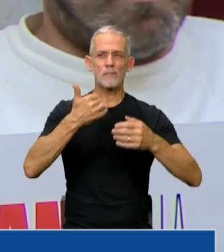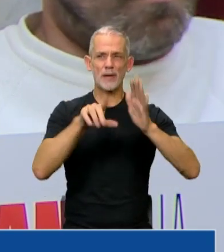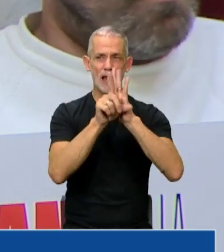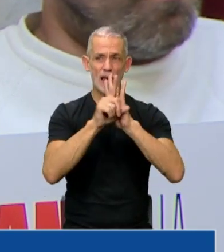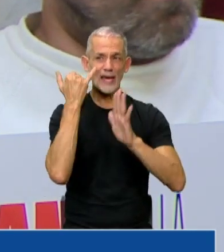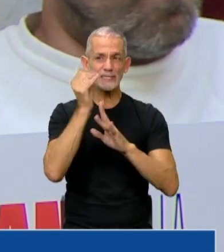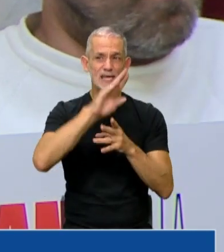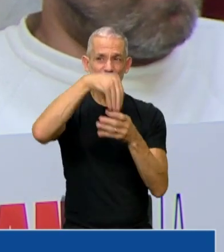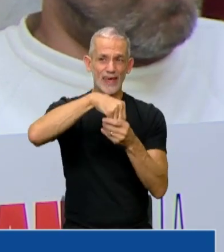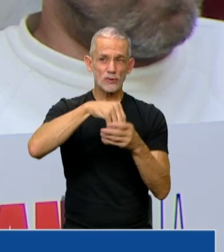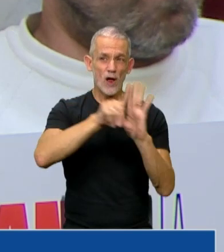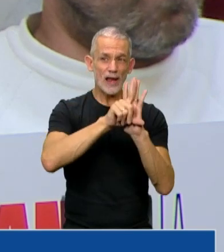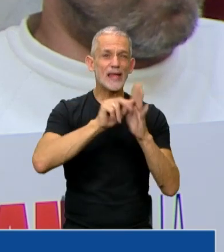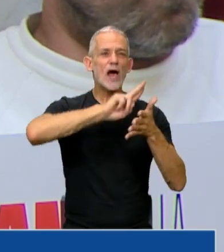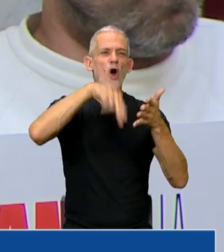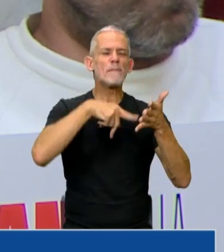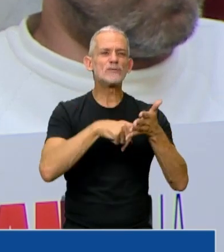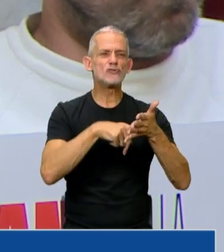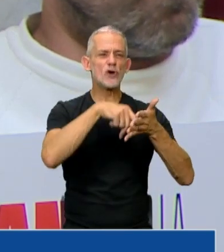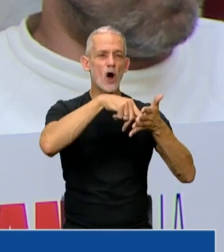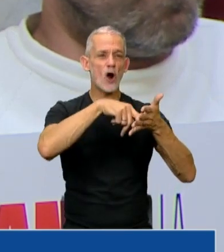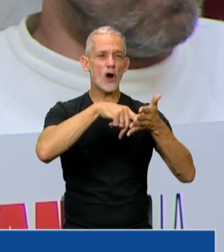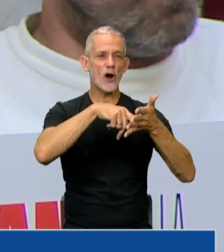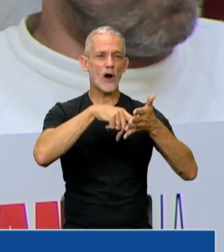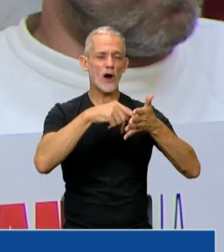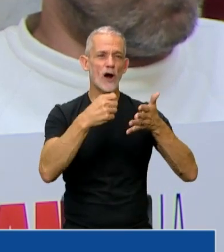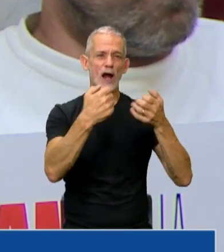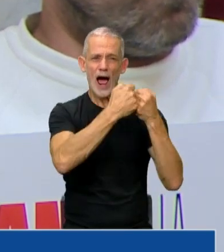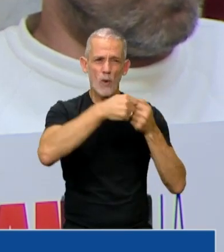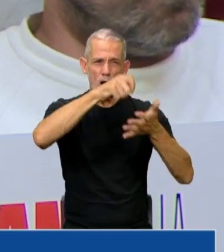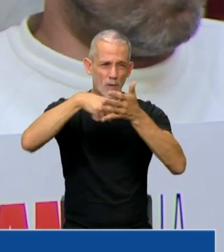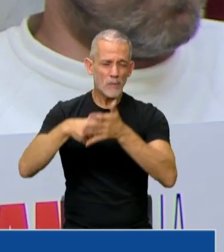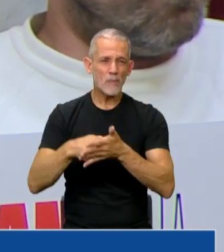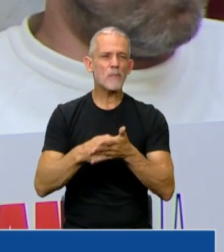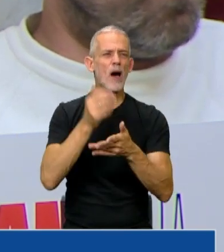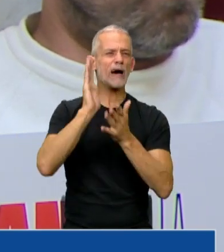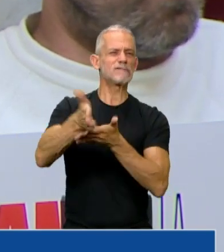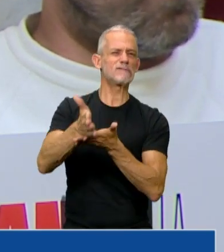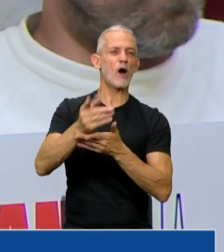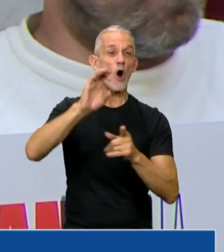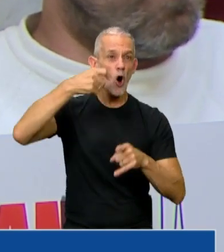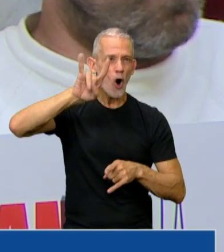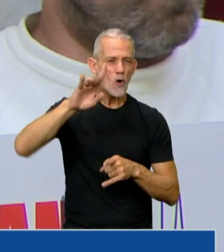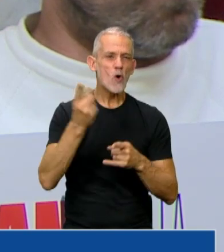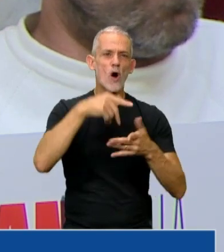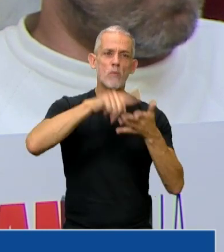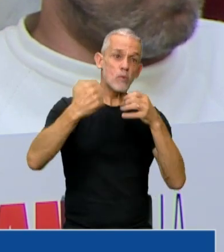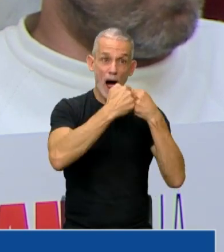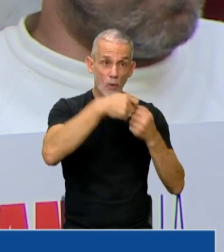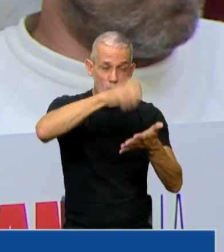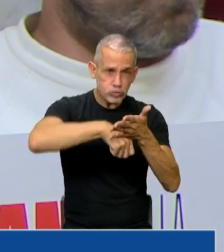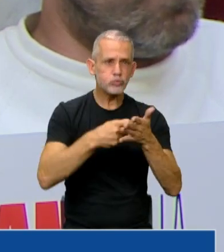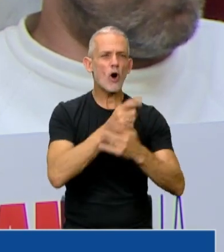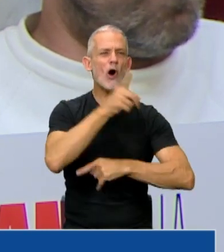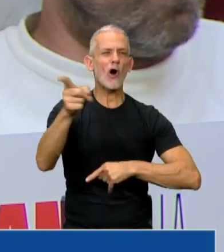legislación interna la Convención de Represión al Financiamiento del Terrorismo de la ONU o la Convención Interamericana